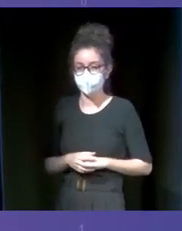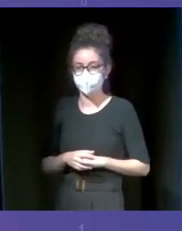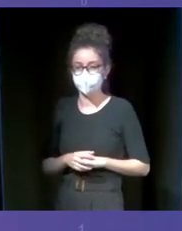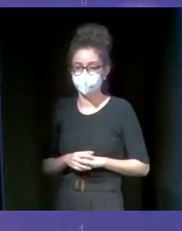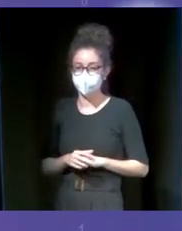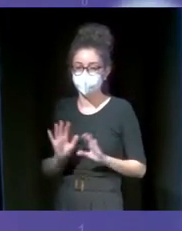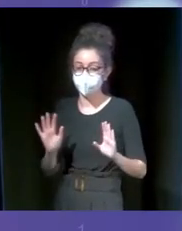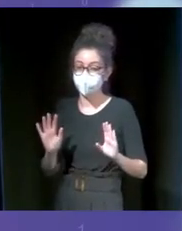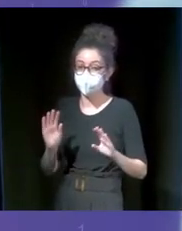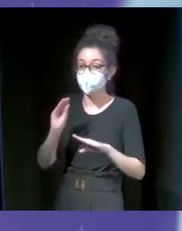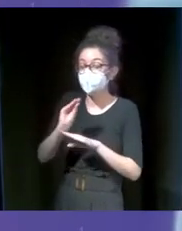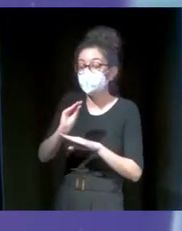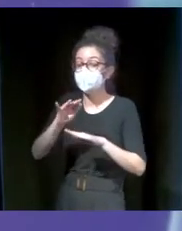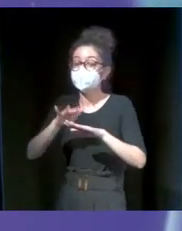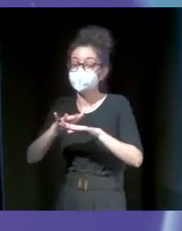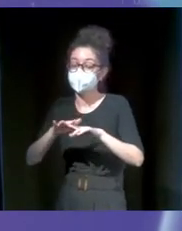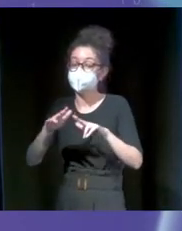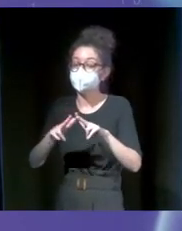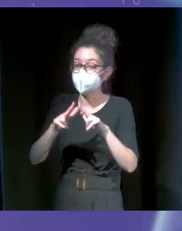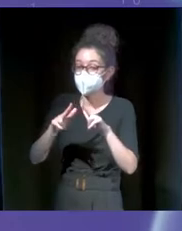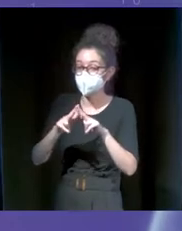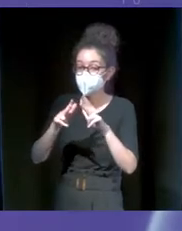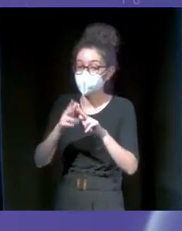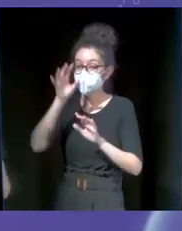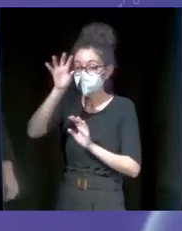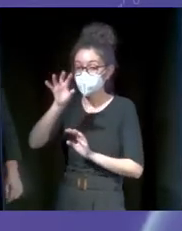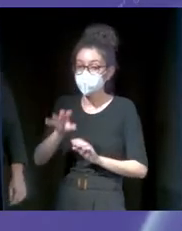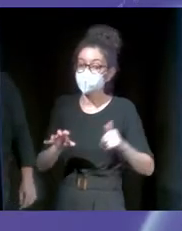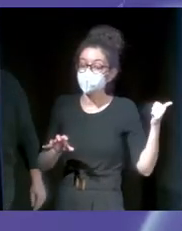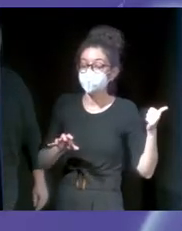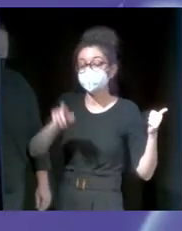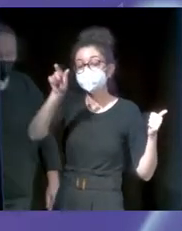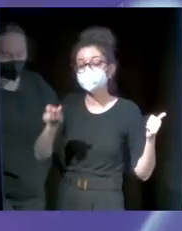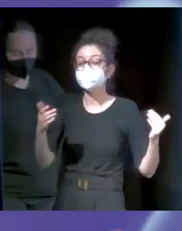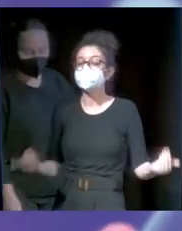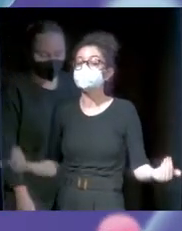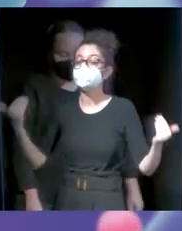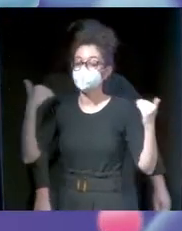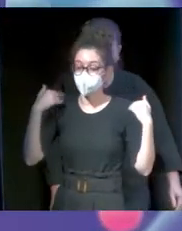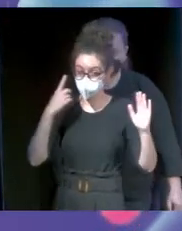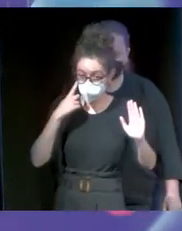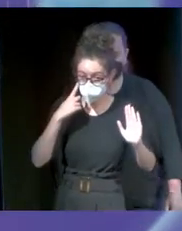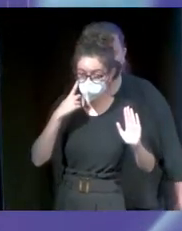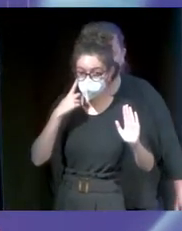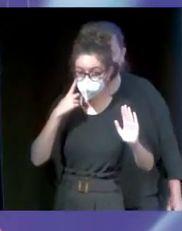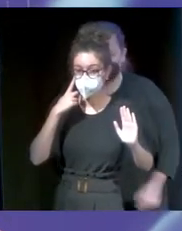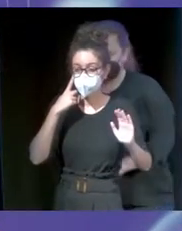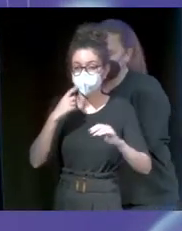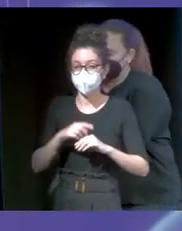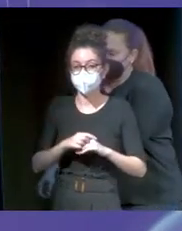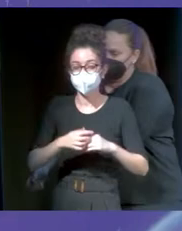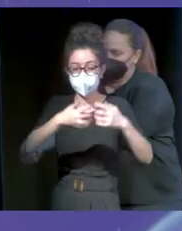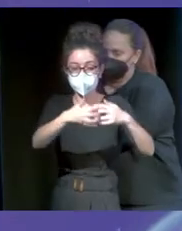cuidadito con lo que subís hoy por las redes sociales, porque esta persona es la encargada, ojo, de enseñar a las